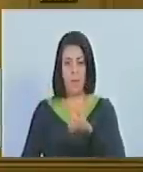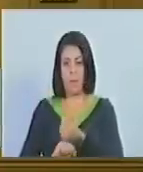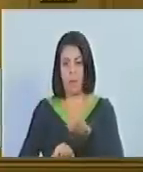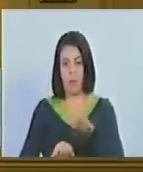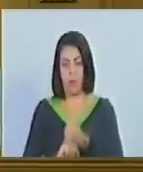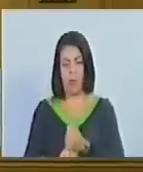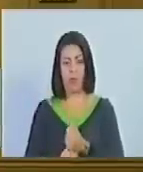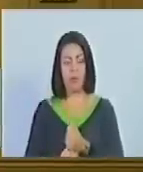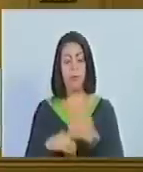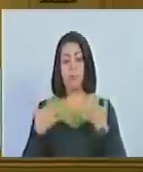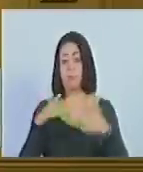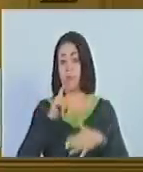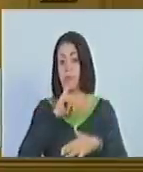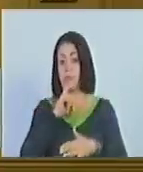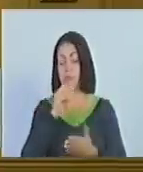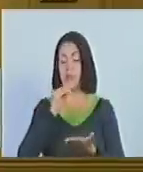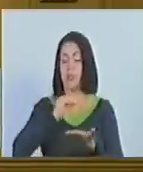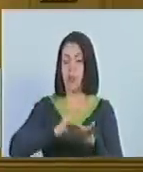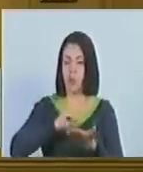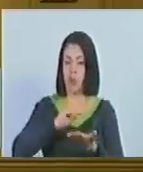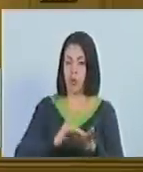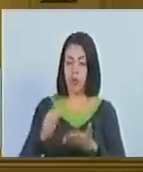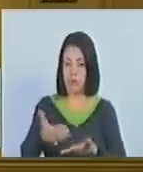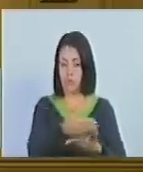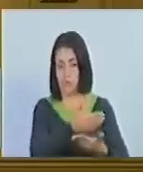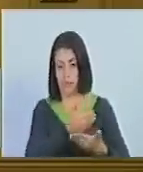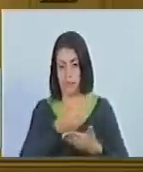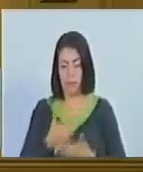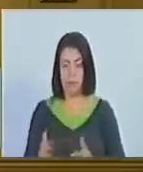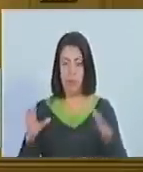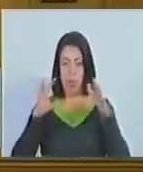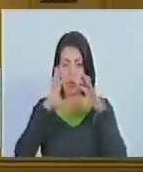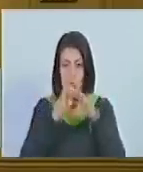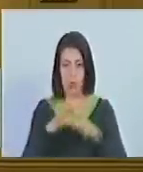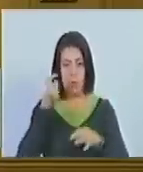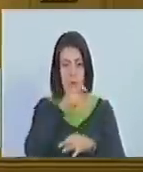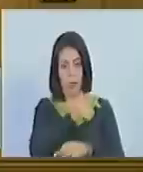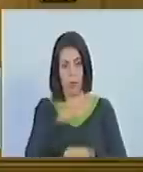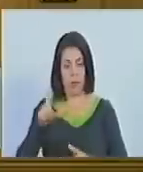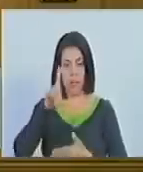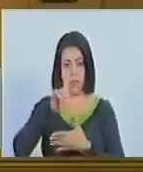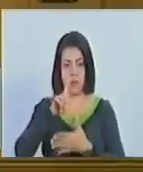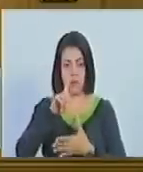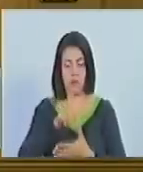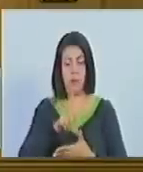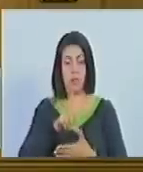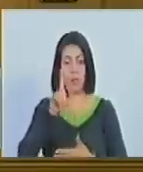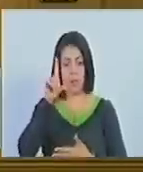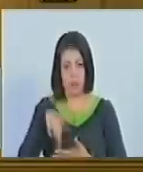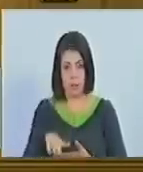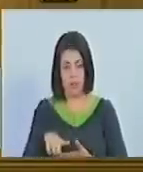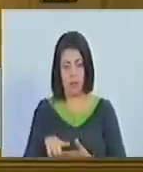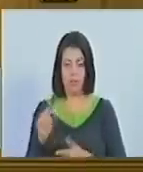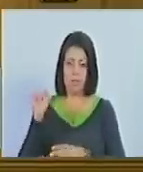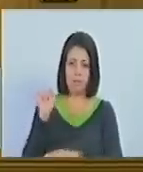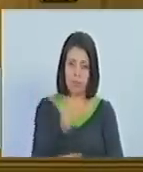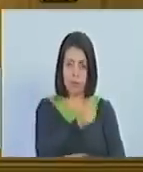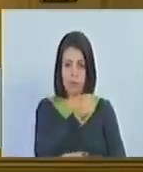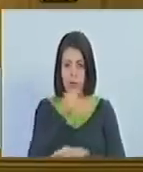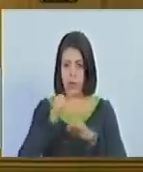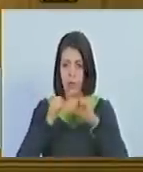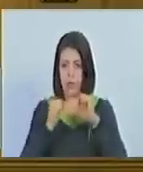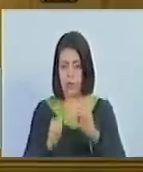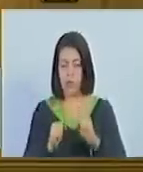el desafío de retomar con fuerza la unión de los pueblos latinoamericanos para combatir con